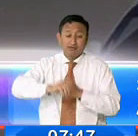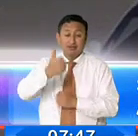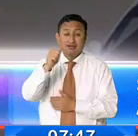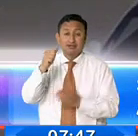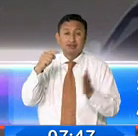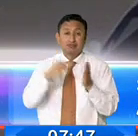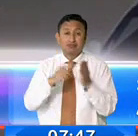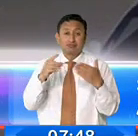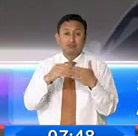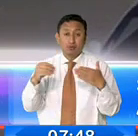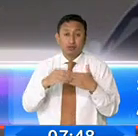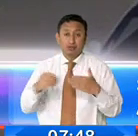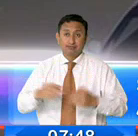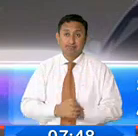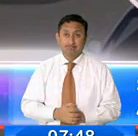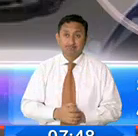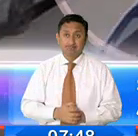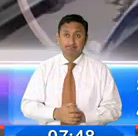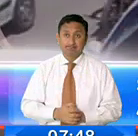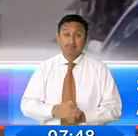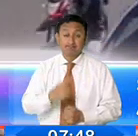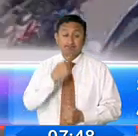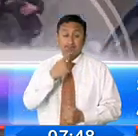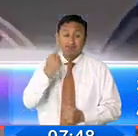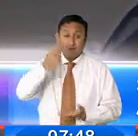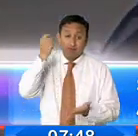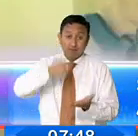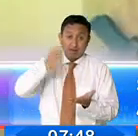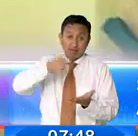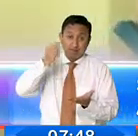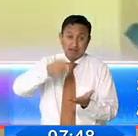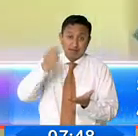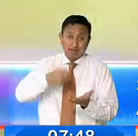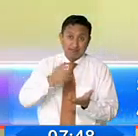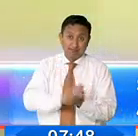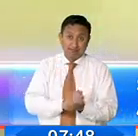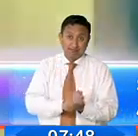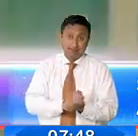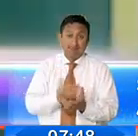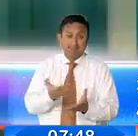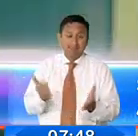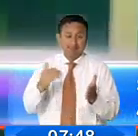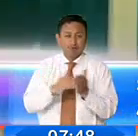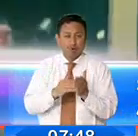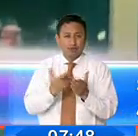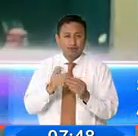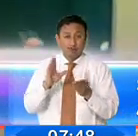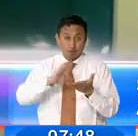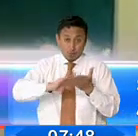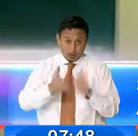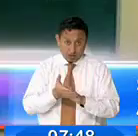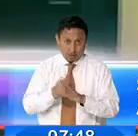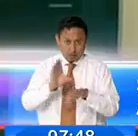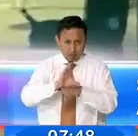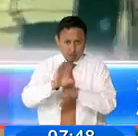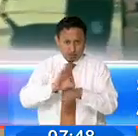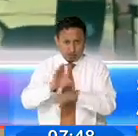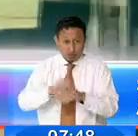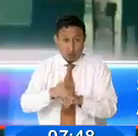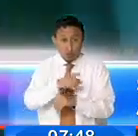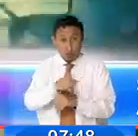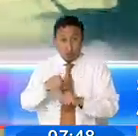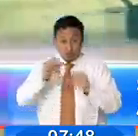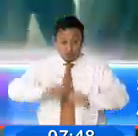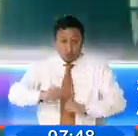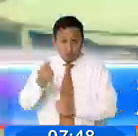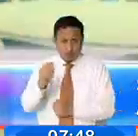10 mil dólares en efectivo, es decir, billete tras billete. Aquí nuevamente la recomendación a la comunidad, si va a mover altas sumas de